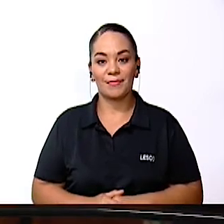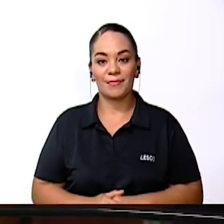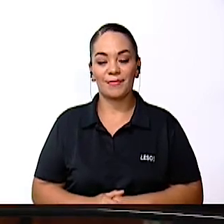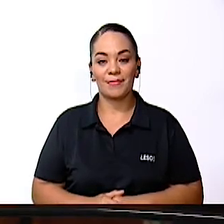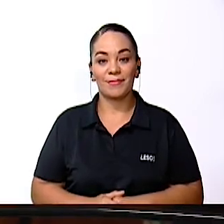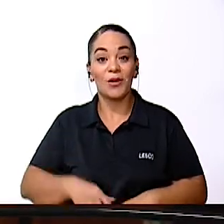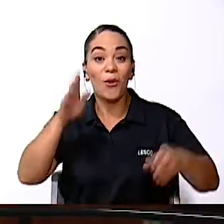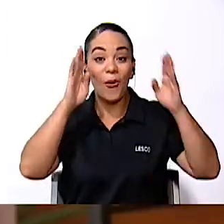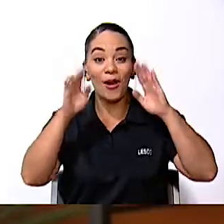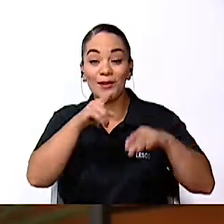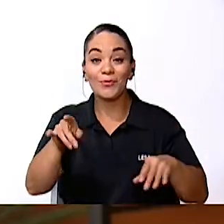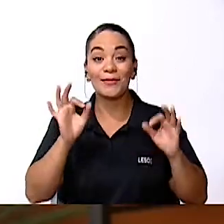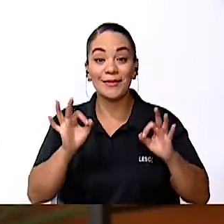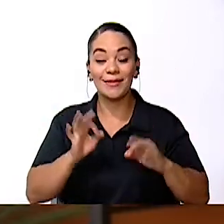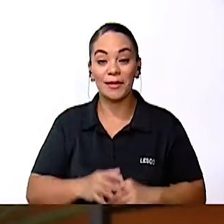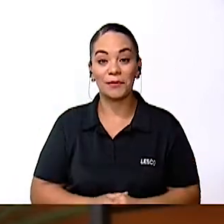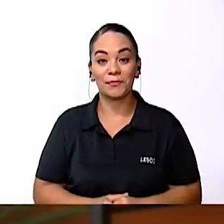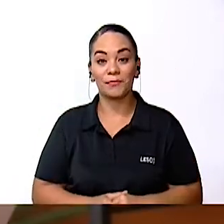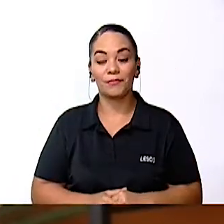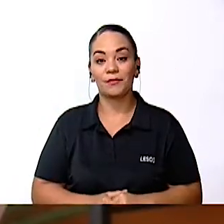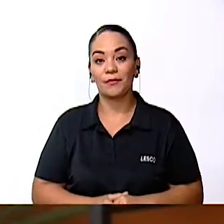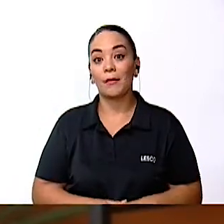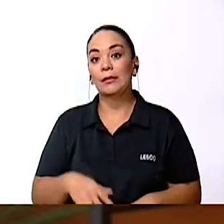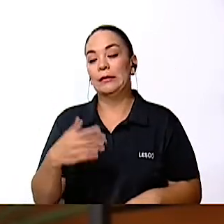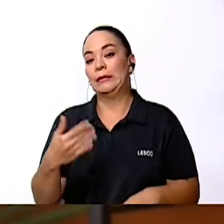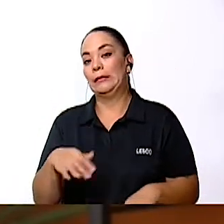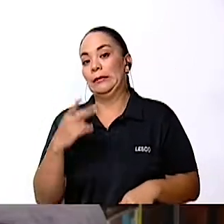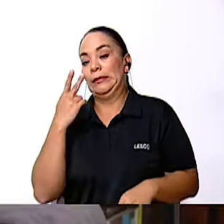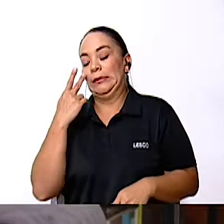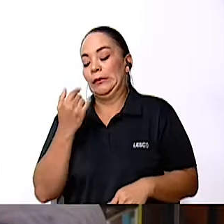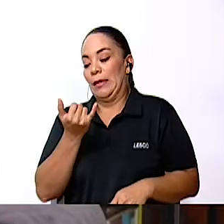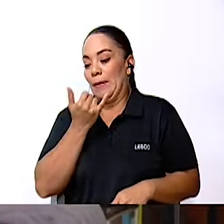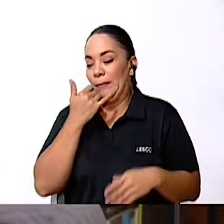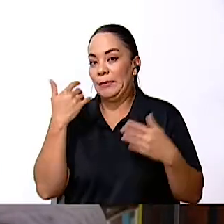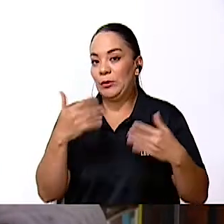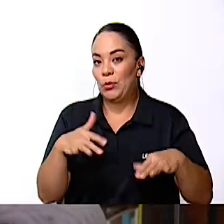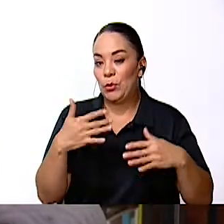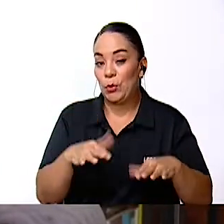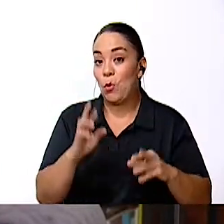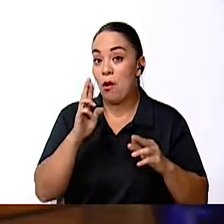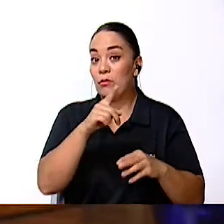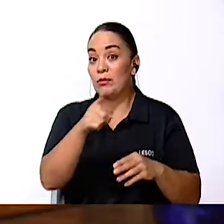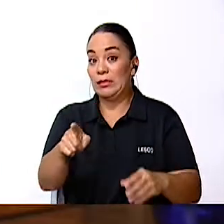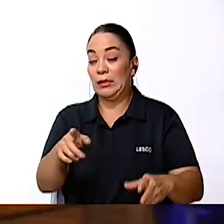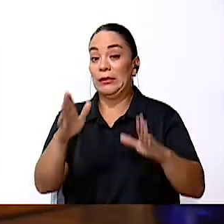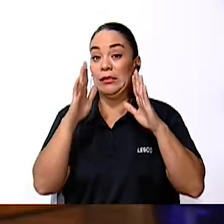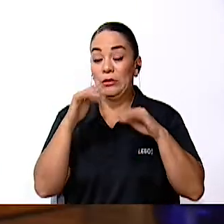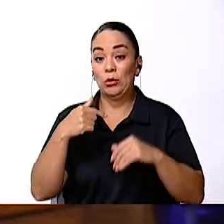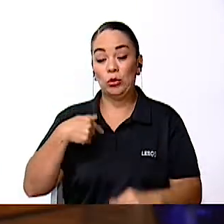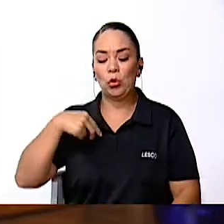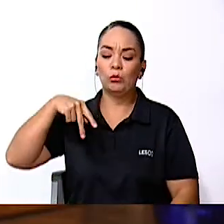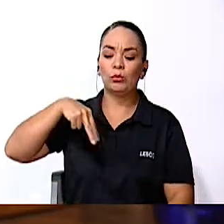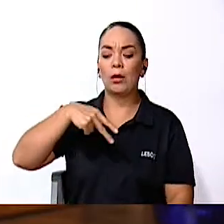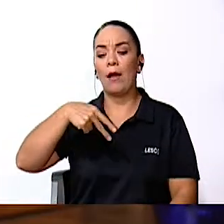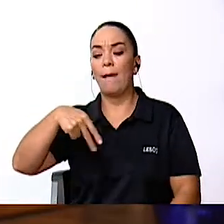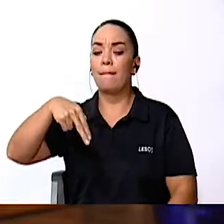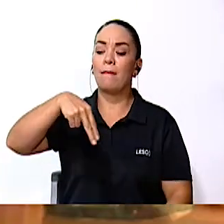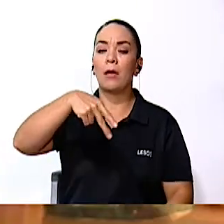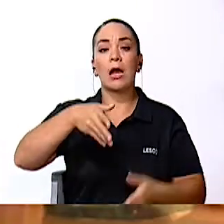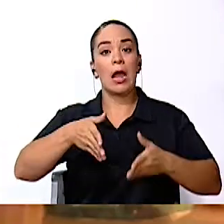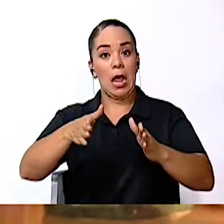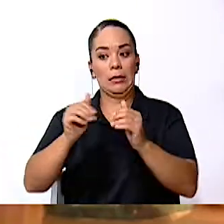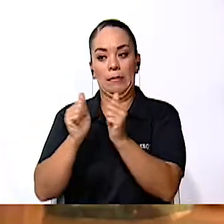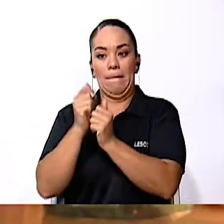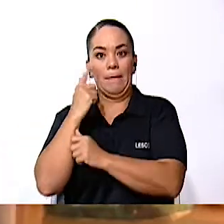Hola, ¿cómo están? están? Vieran lo que nos acaba de pasar. Ojalá le pongan atención. Venía caminando por la calle con mi